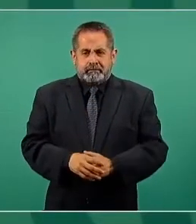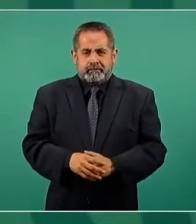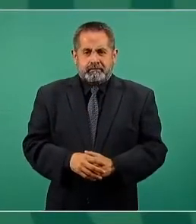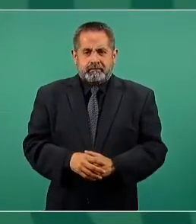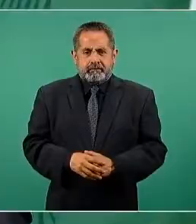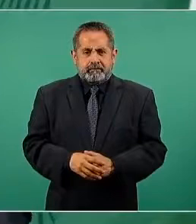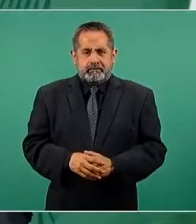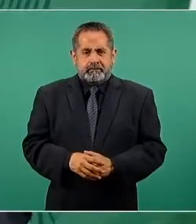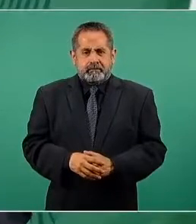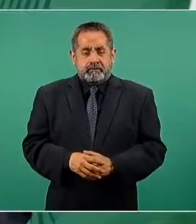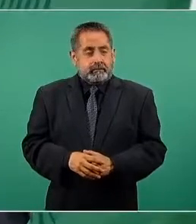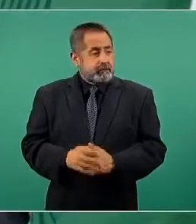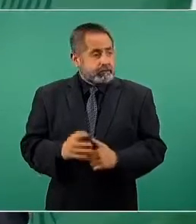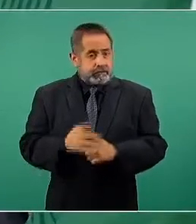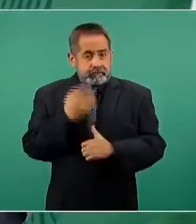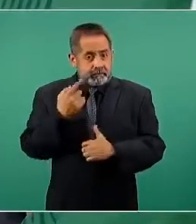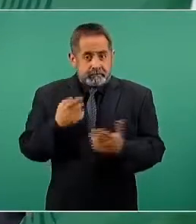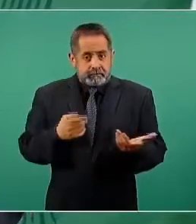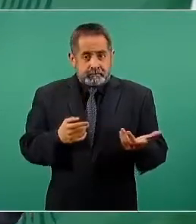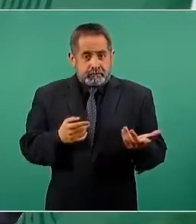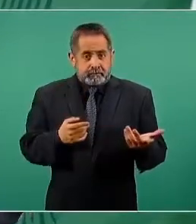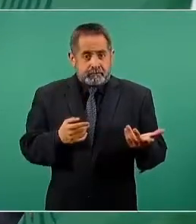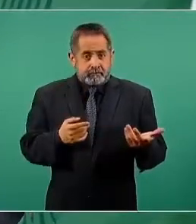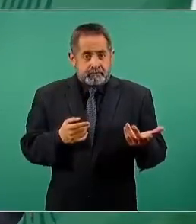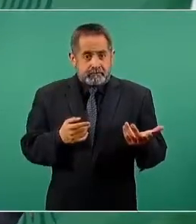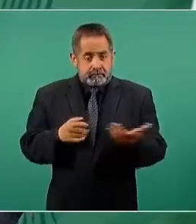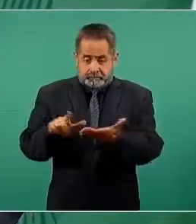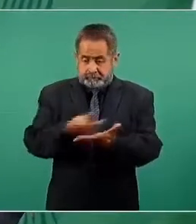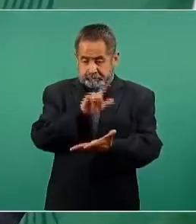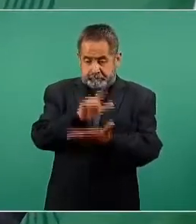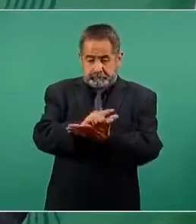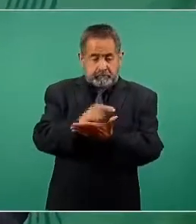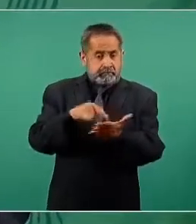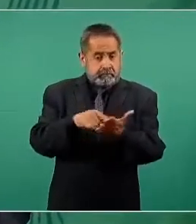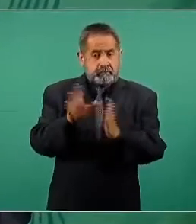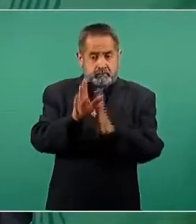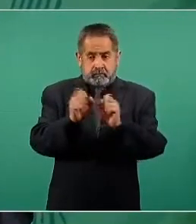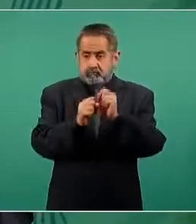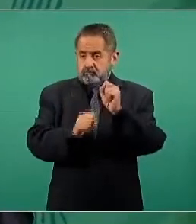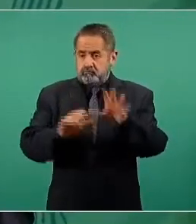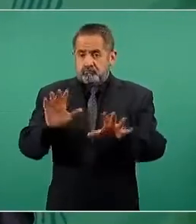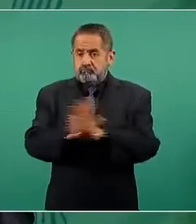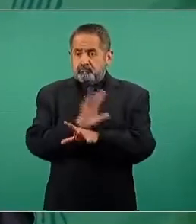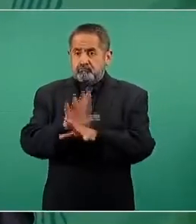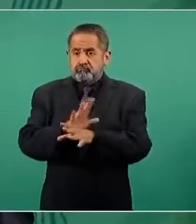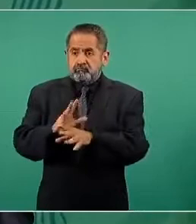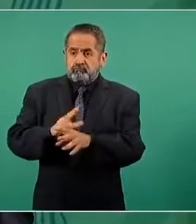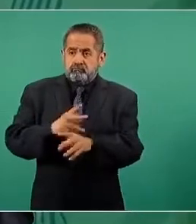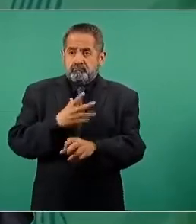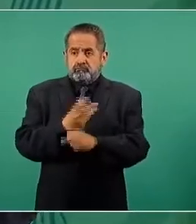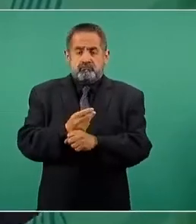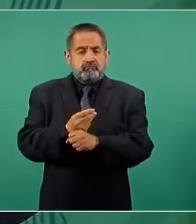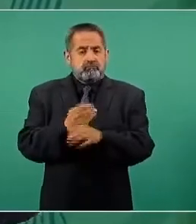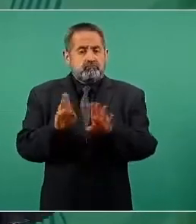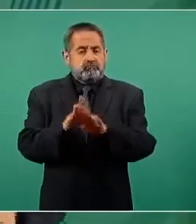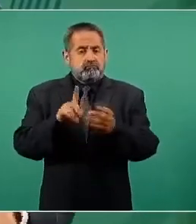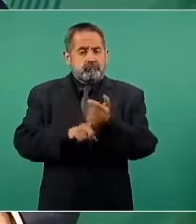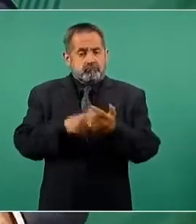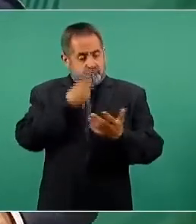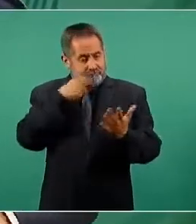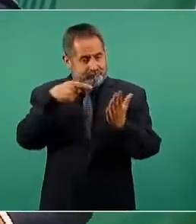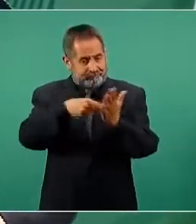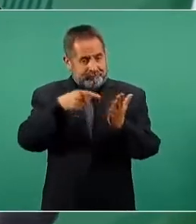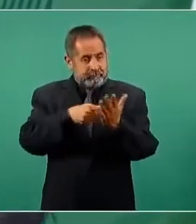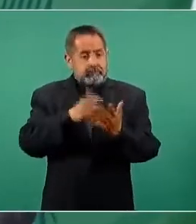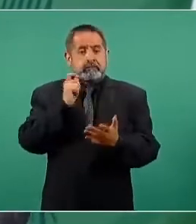Porque ya hay una reforma constitucional que establece que